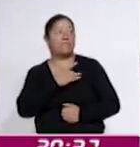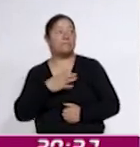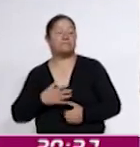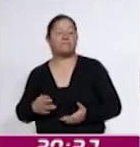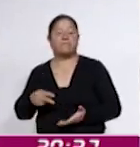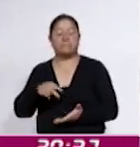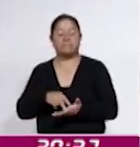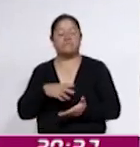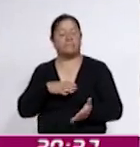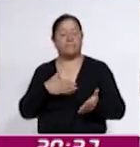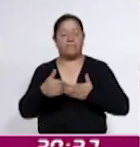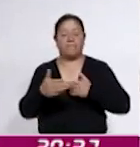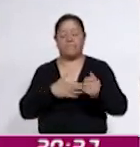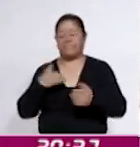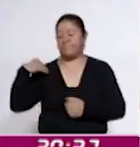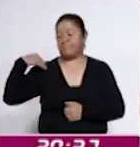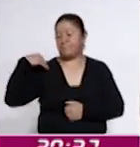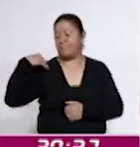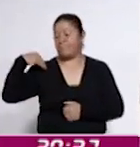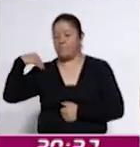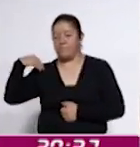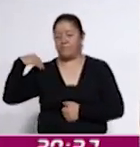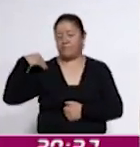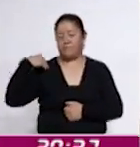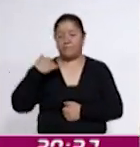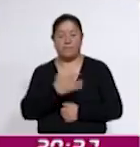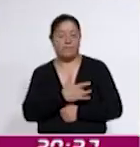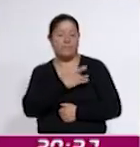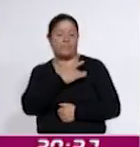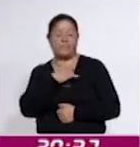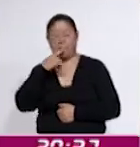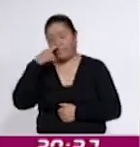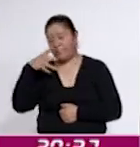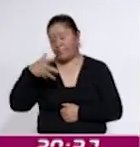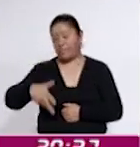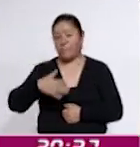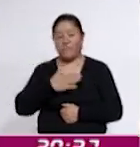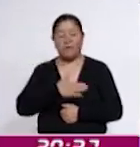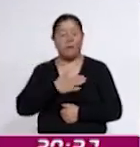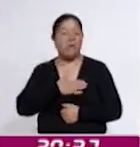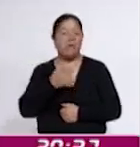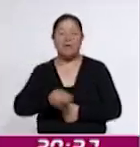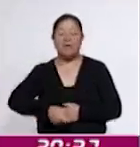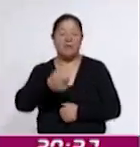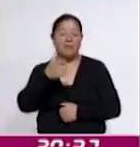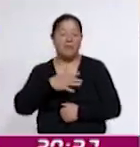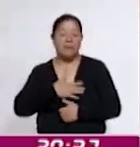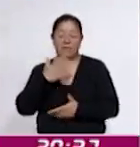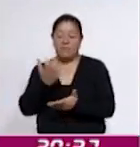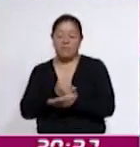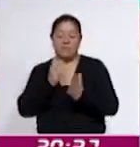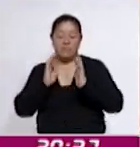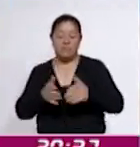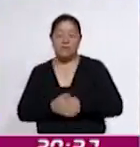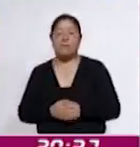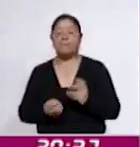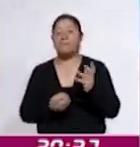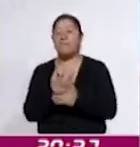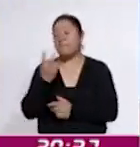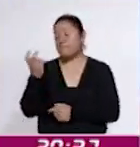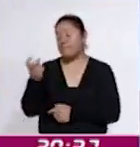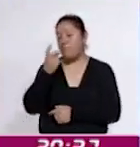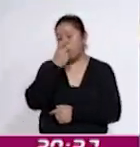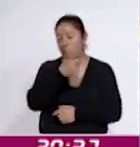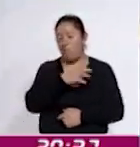modelando. Me siento muy orgullosa de que es mi primer certamen que se haya ganado. La nueva Miss UTT expresó su